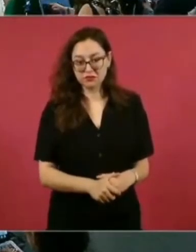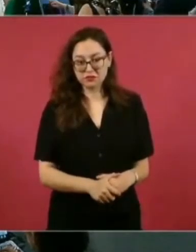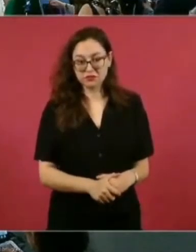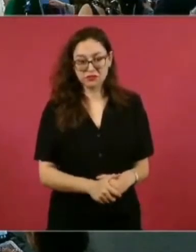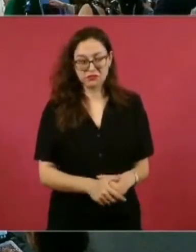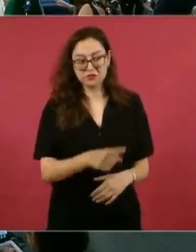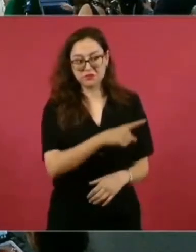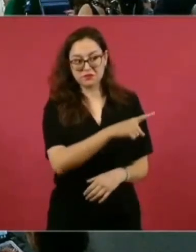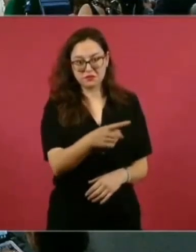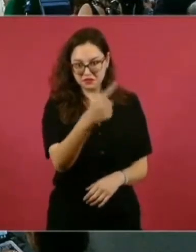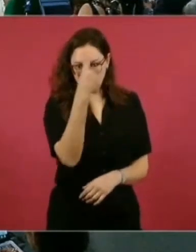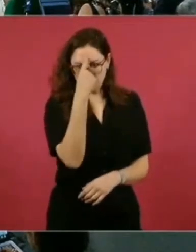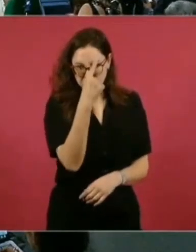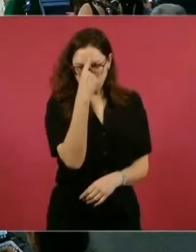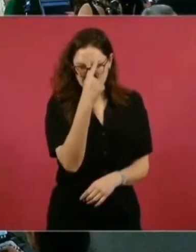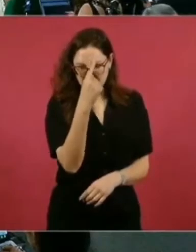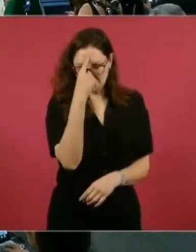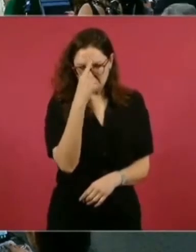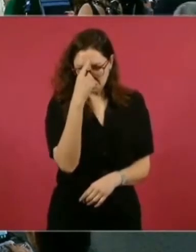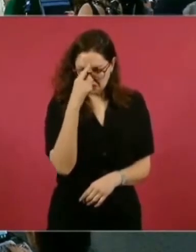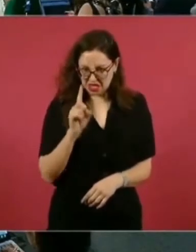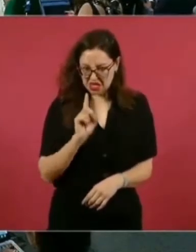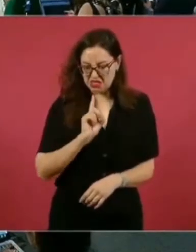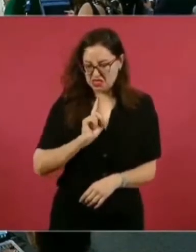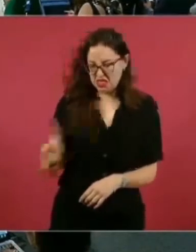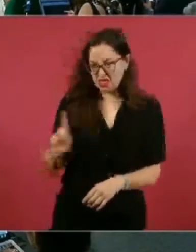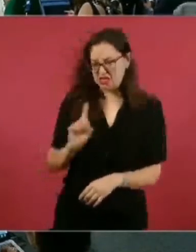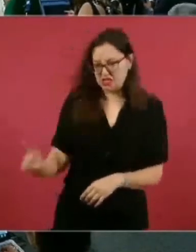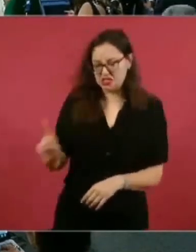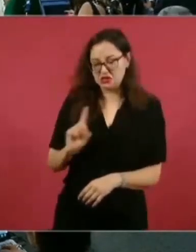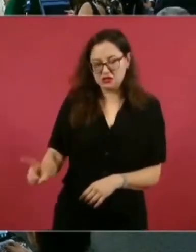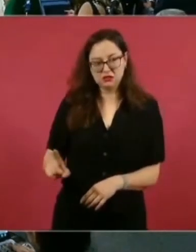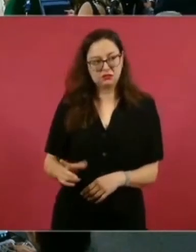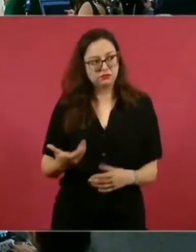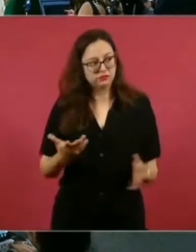derechismo los obnubila,